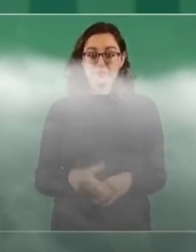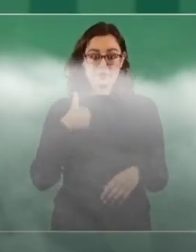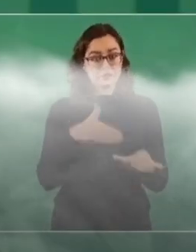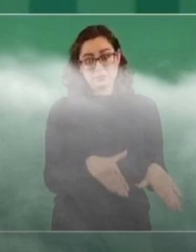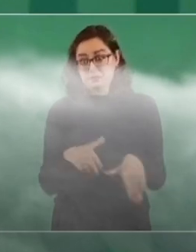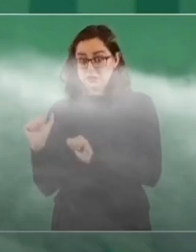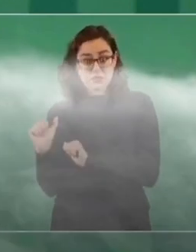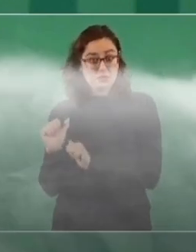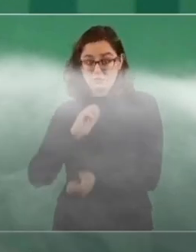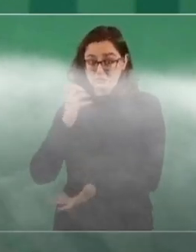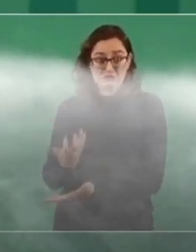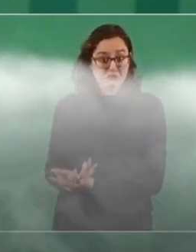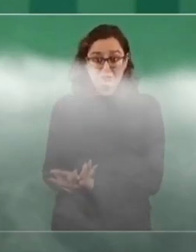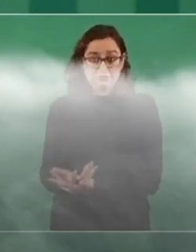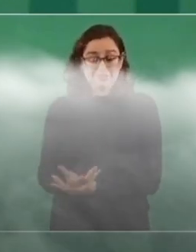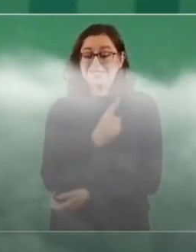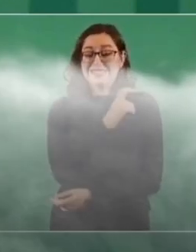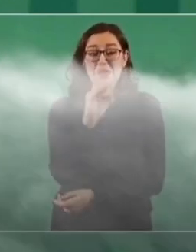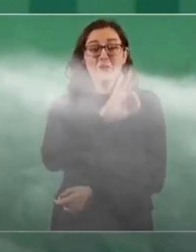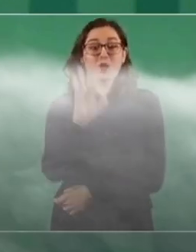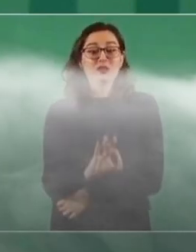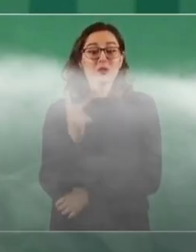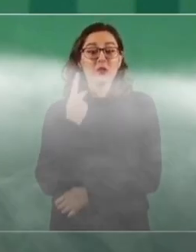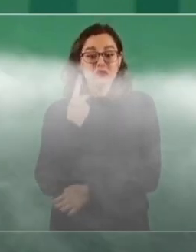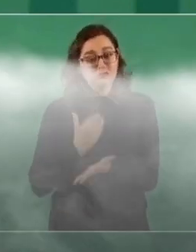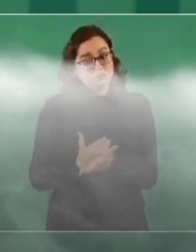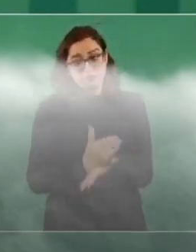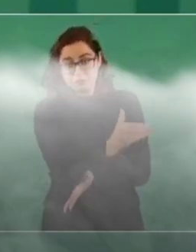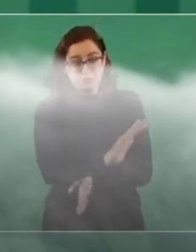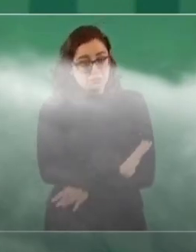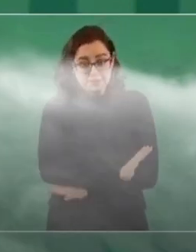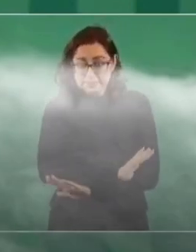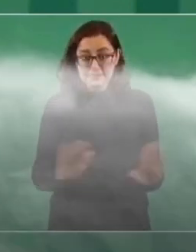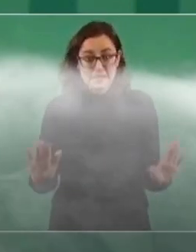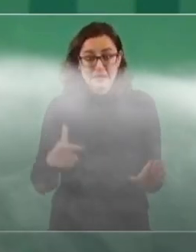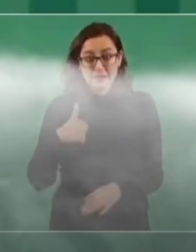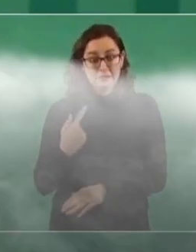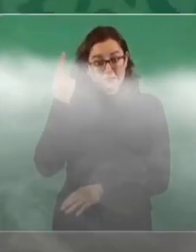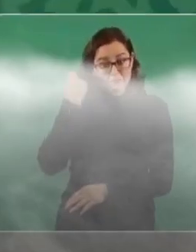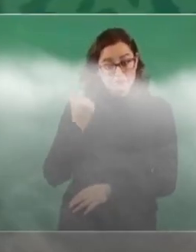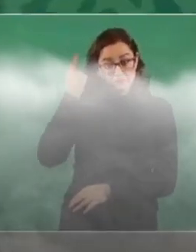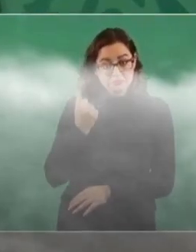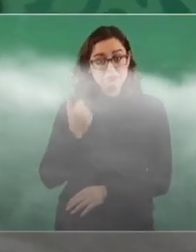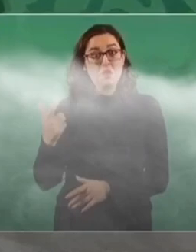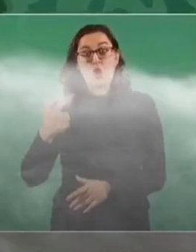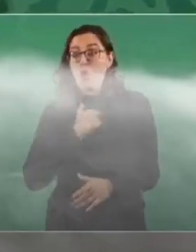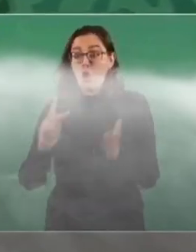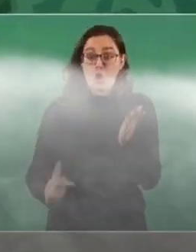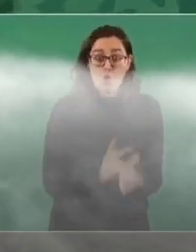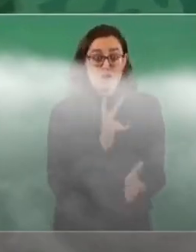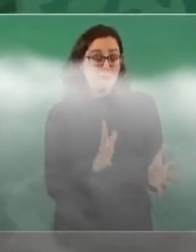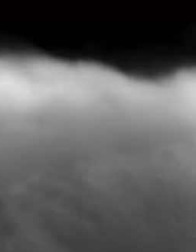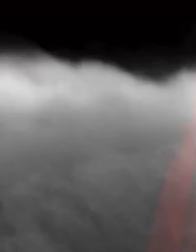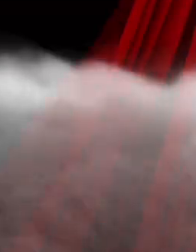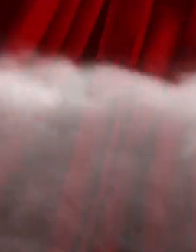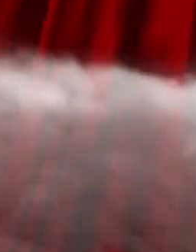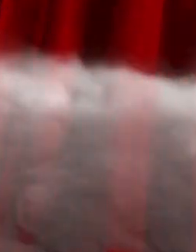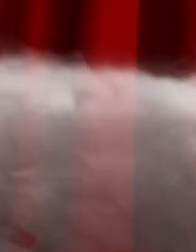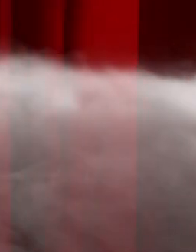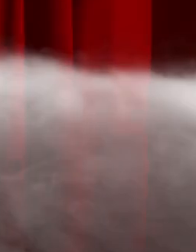me retiro por completo de la política. Me jubilo. Y no vuelvo a participar en nada. ¡Gracias!